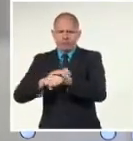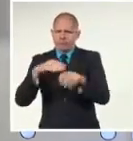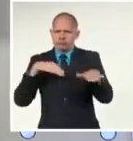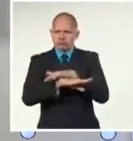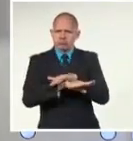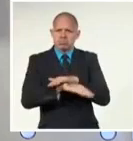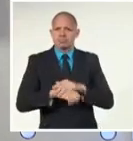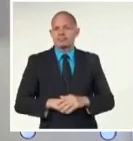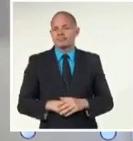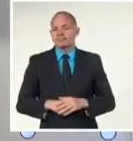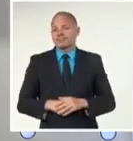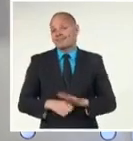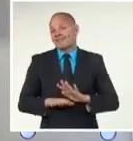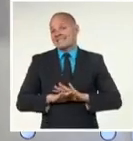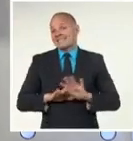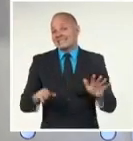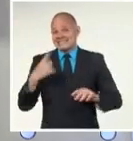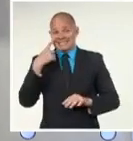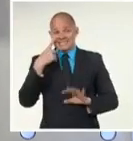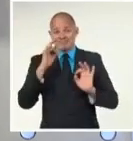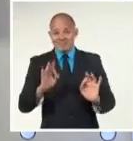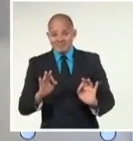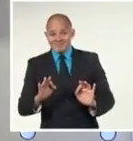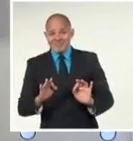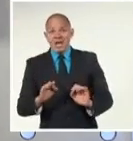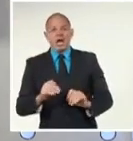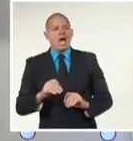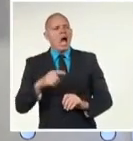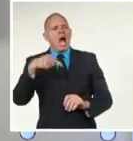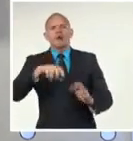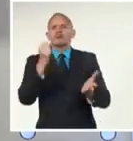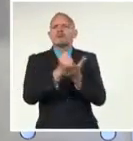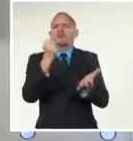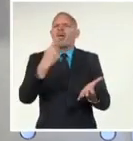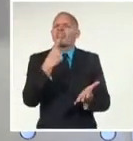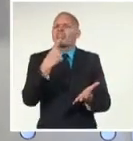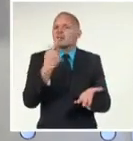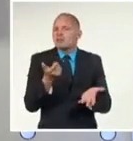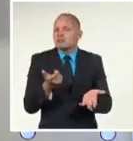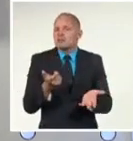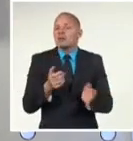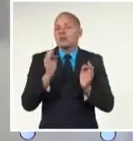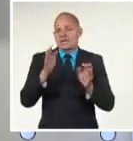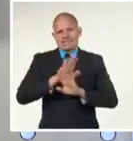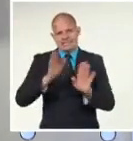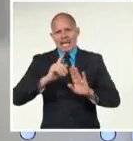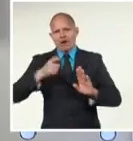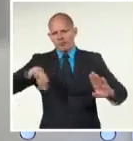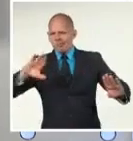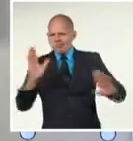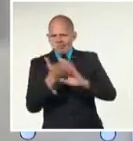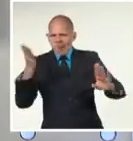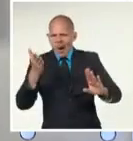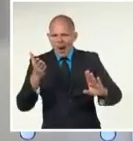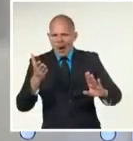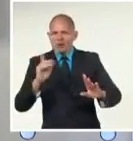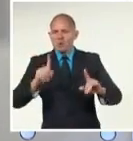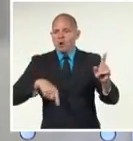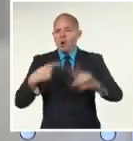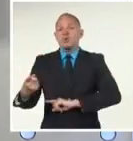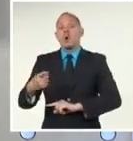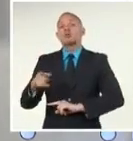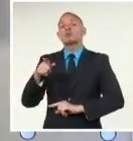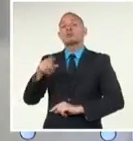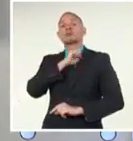las autoridades de Tel Aviv y los servicios penitenciarios aprobaron de manera ilegal varias sanciones colectivas contra la población